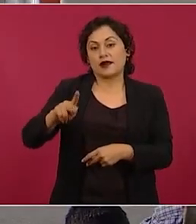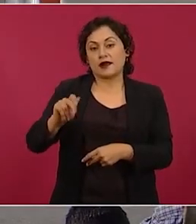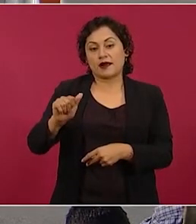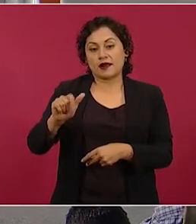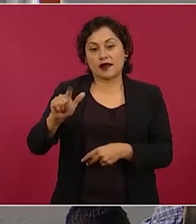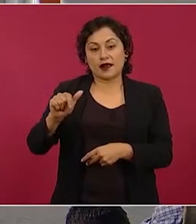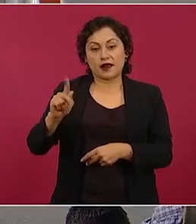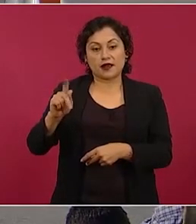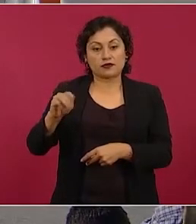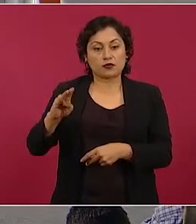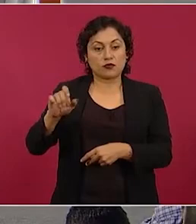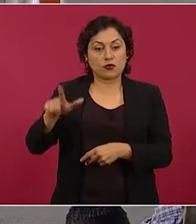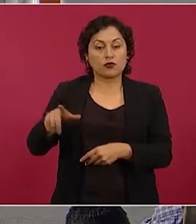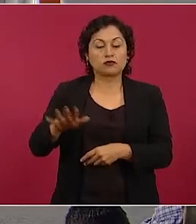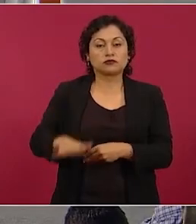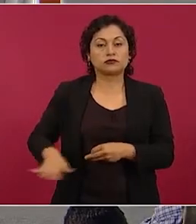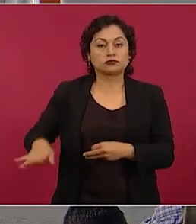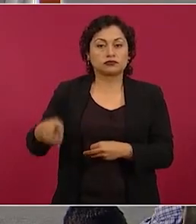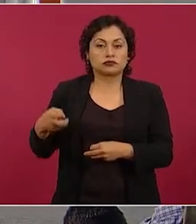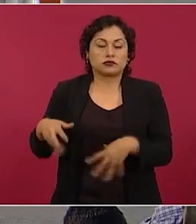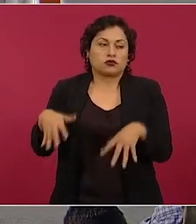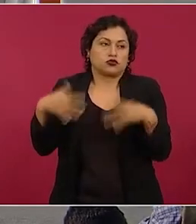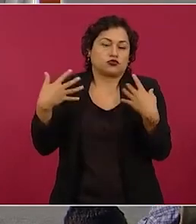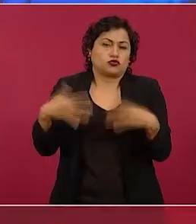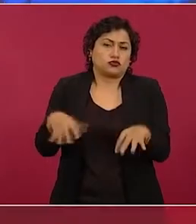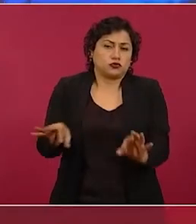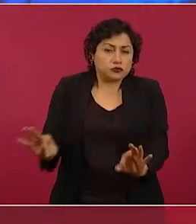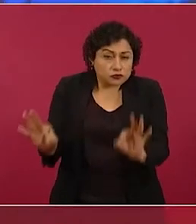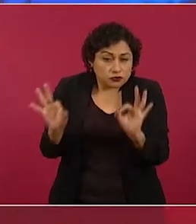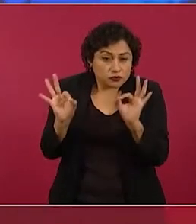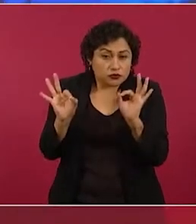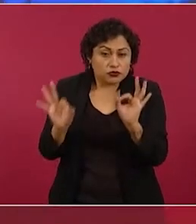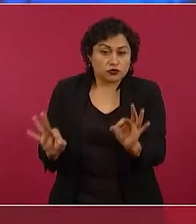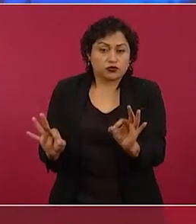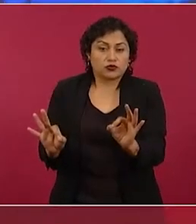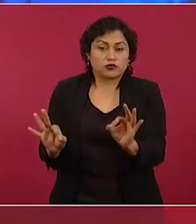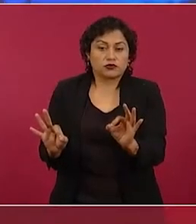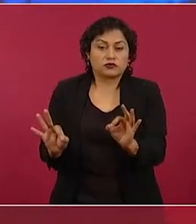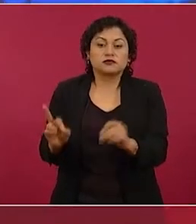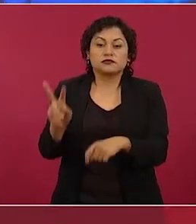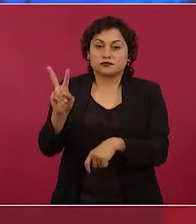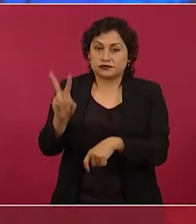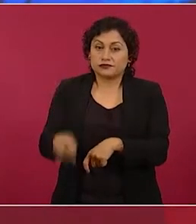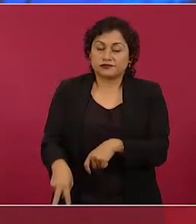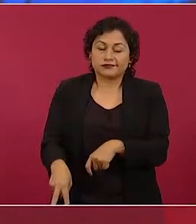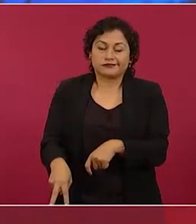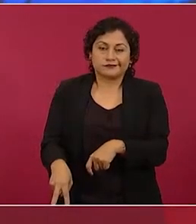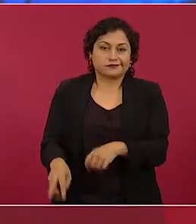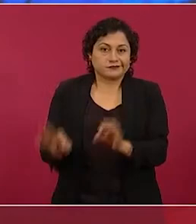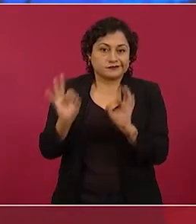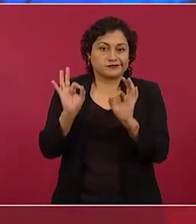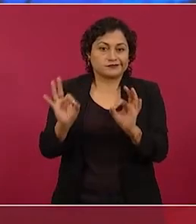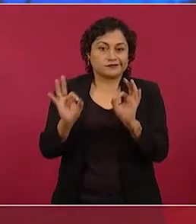No hay nada como Calakmul o muy pocas cosas como Calakmul